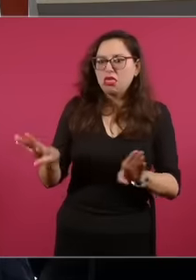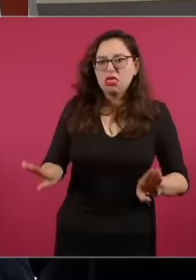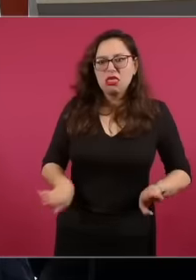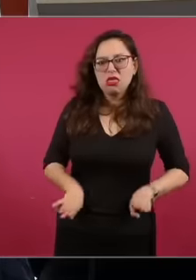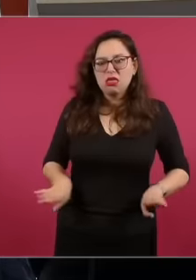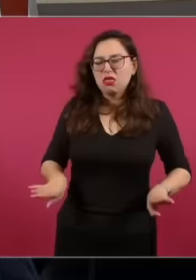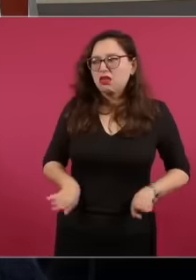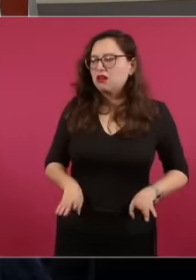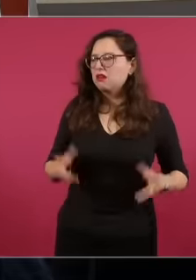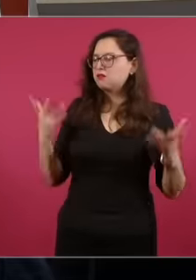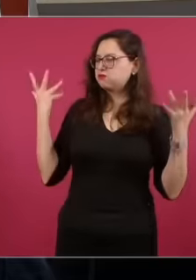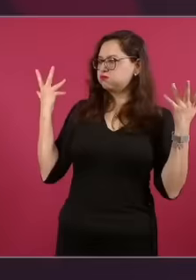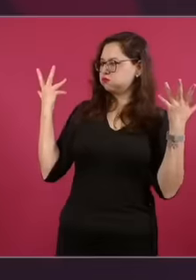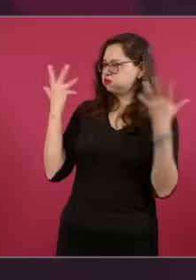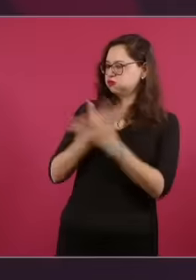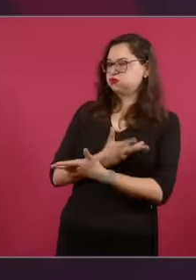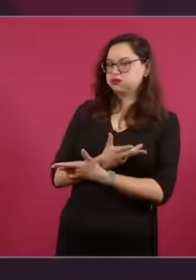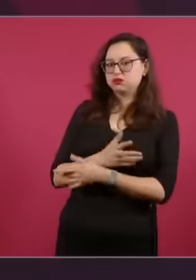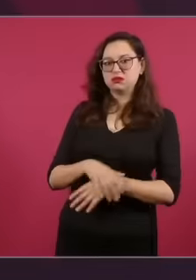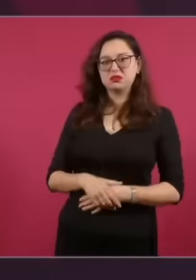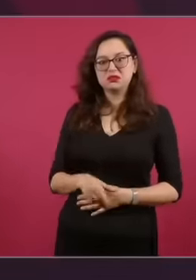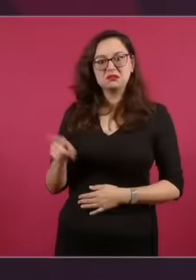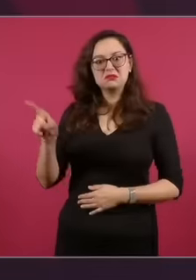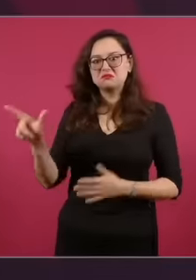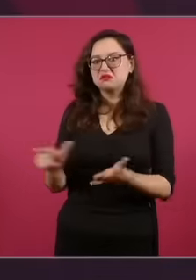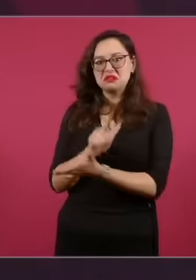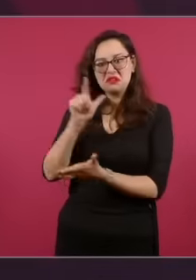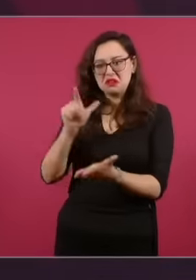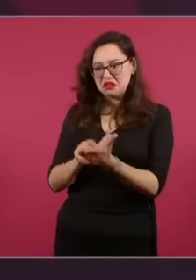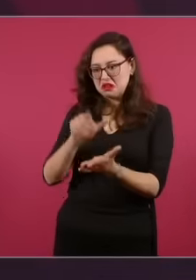hablan de Estado de Derecho y es Estado de Chueco